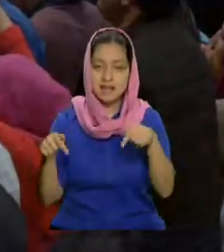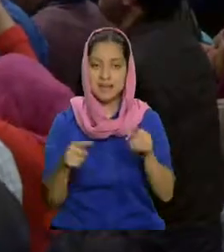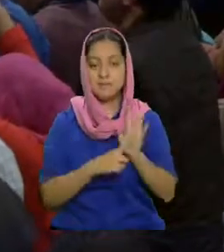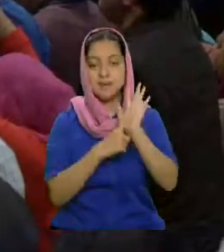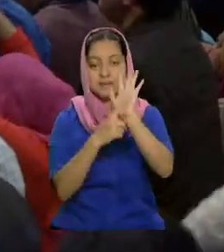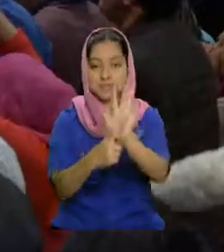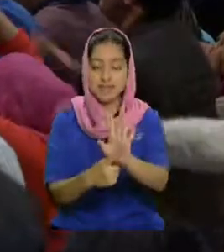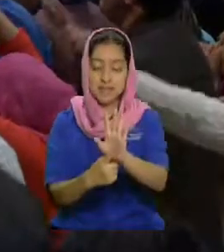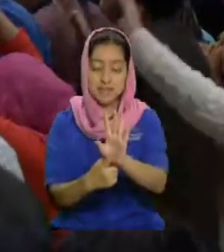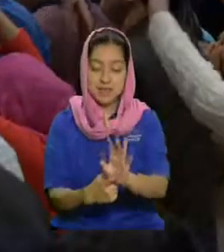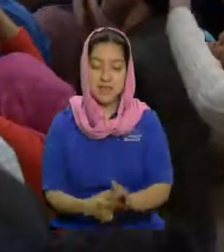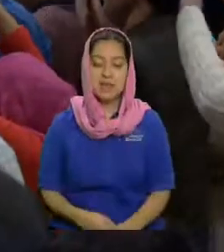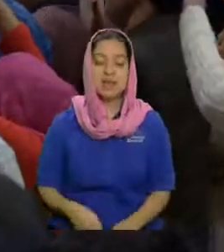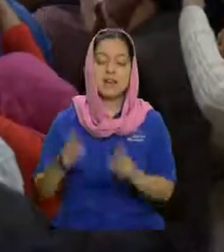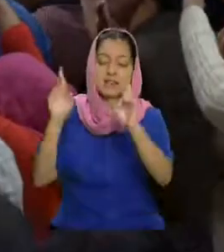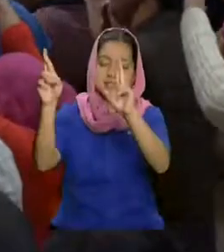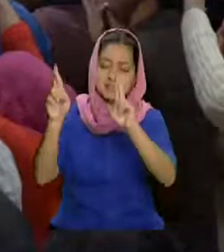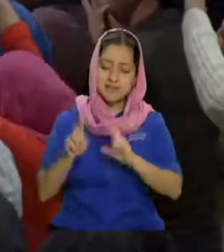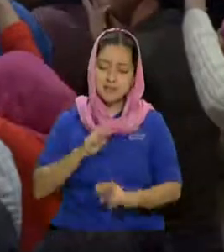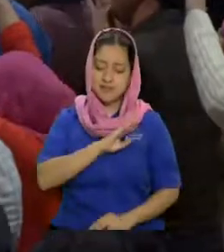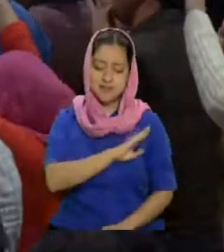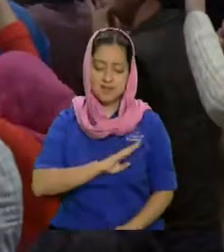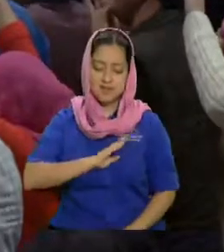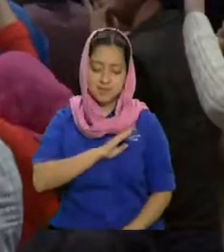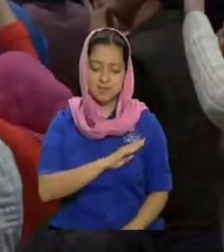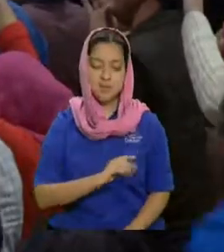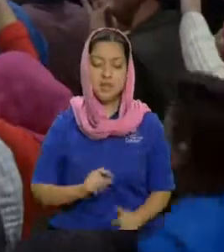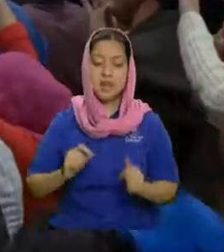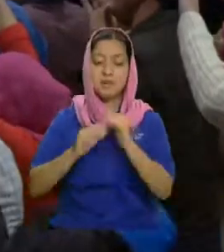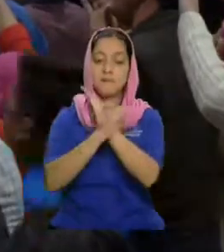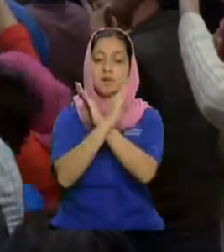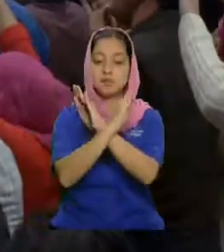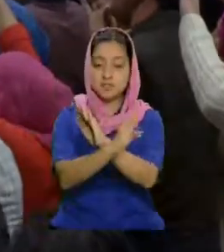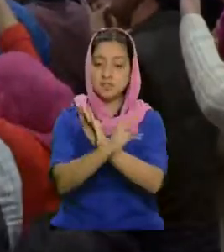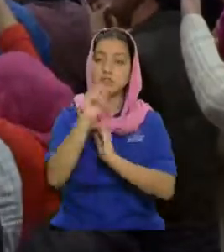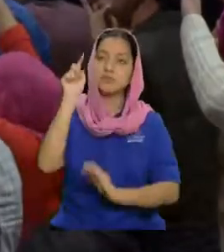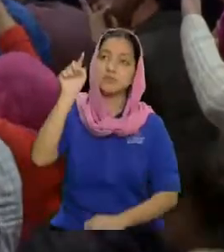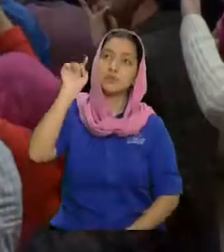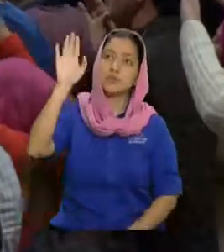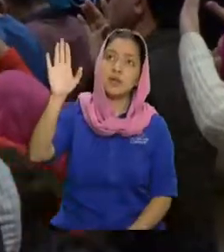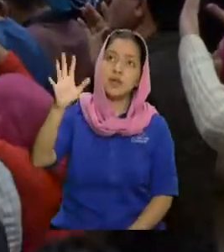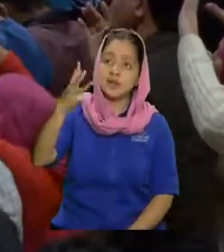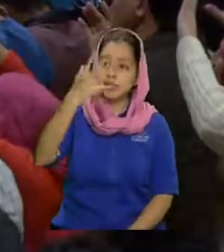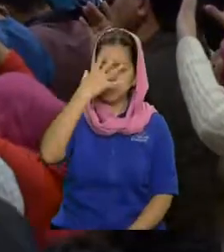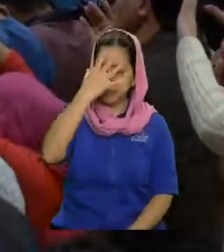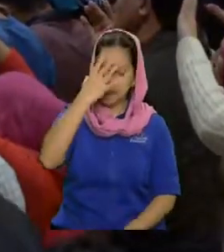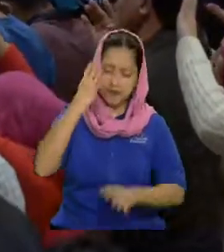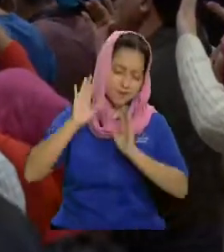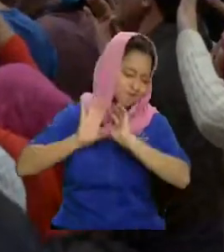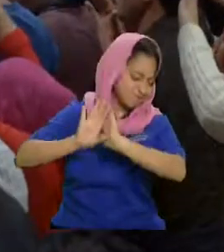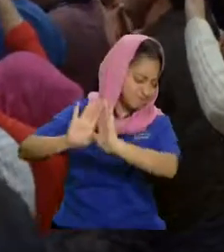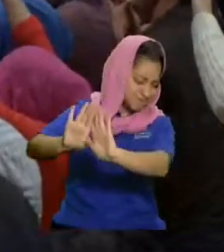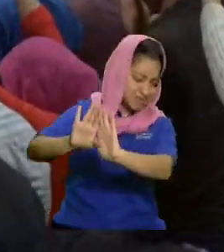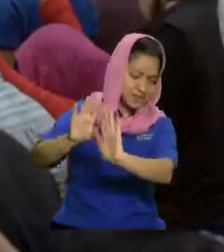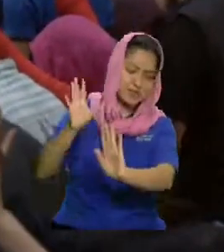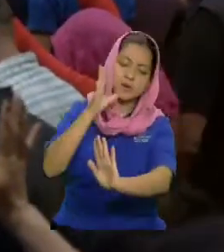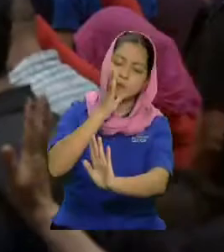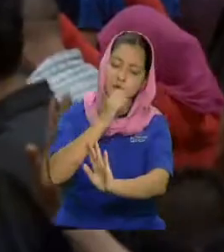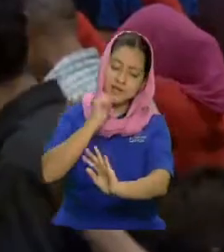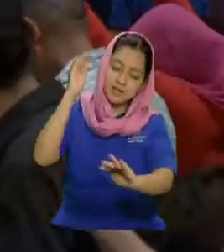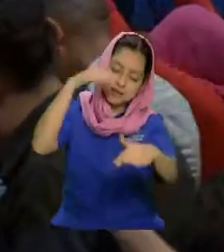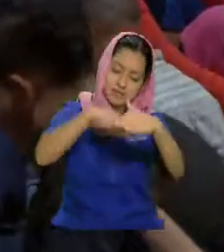obtengan el beneficio Señor de la protección tuya que el pecado quede a la puerta que no pueda penetrar Señor